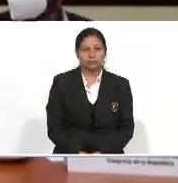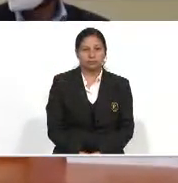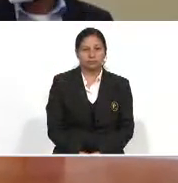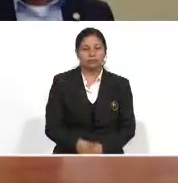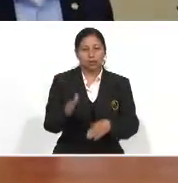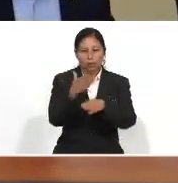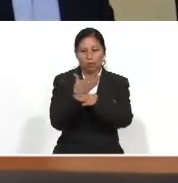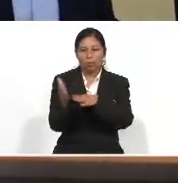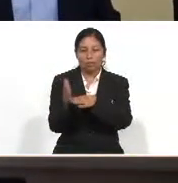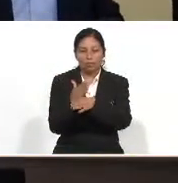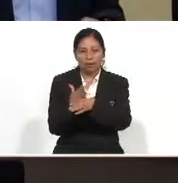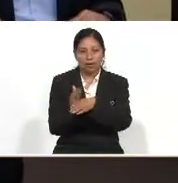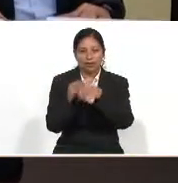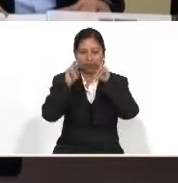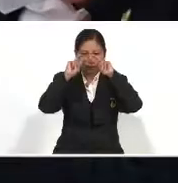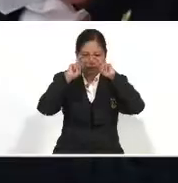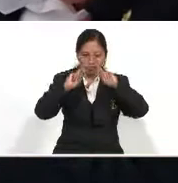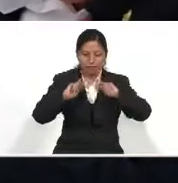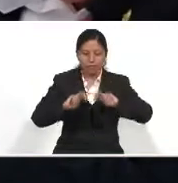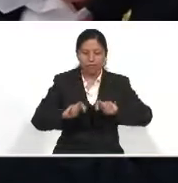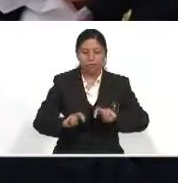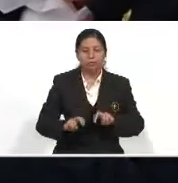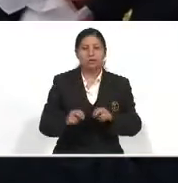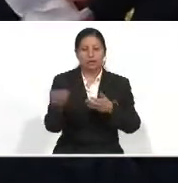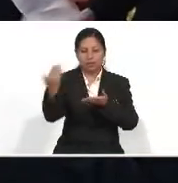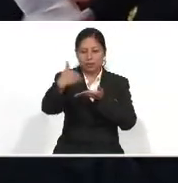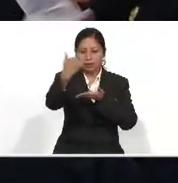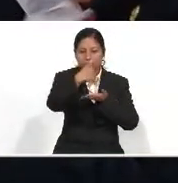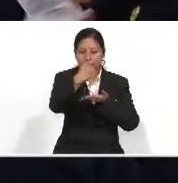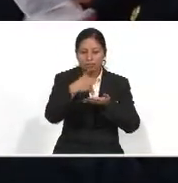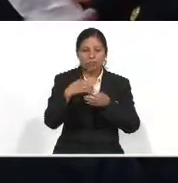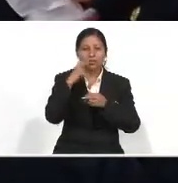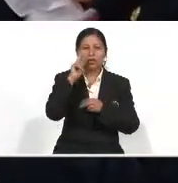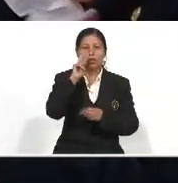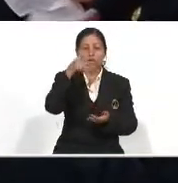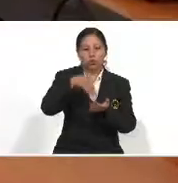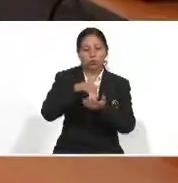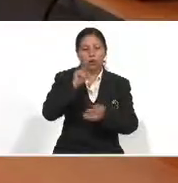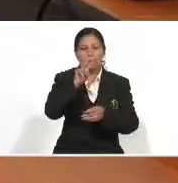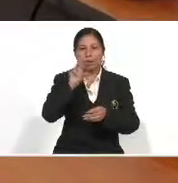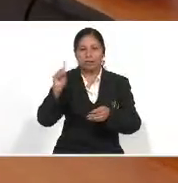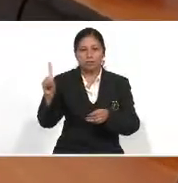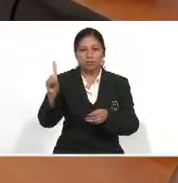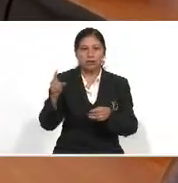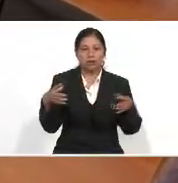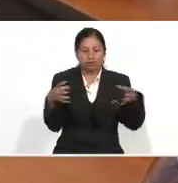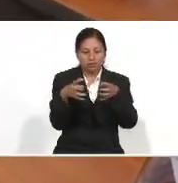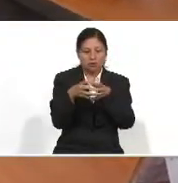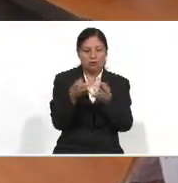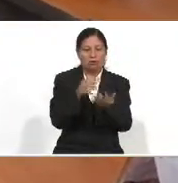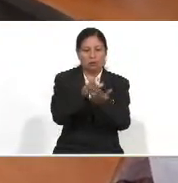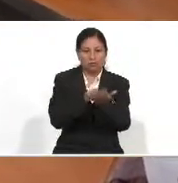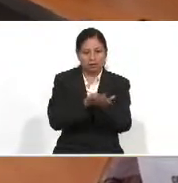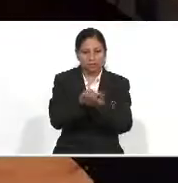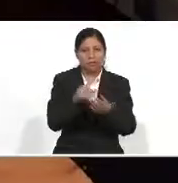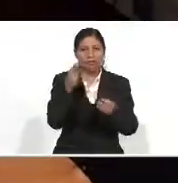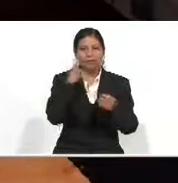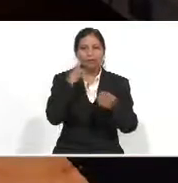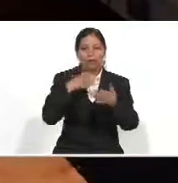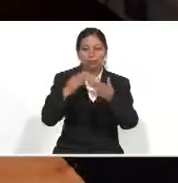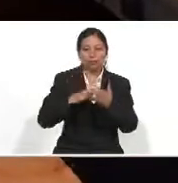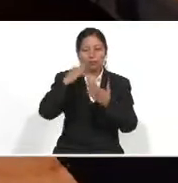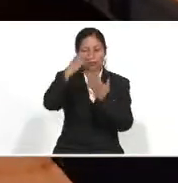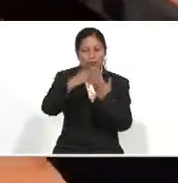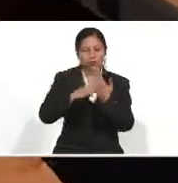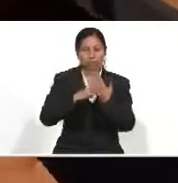Como parte del proceso de análisis del presupuesto general de ingresos y egresos para el año 2021, los diputados de la Comisión de Finanzas acordaron el cronograma para